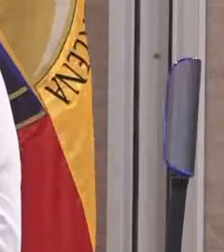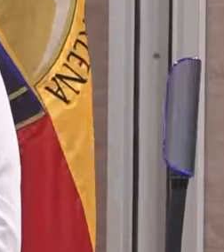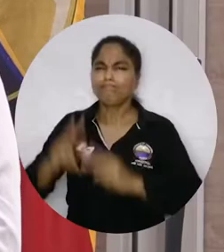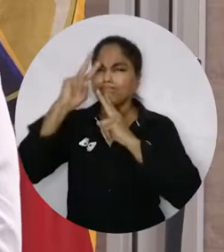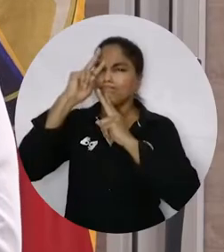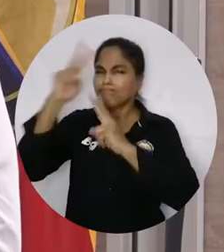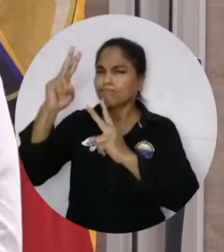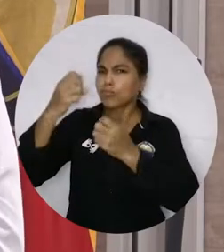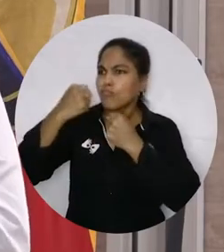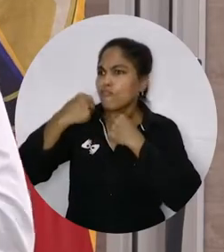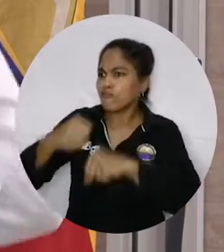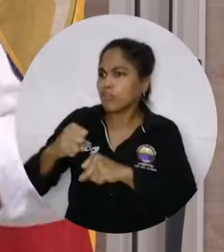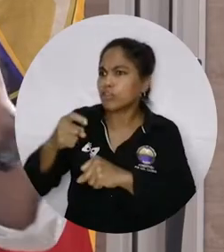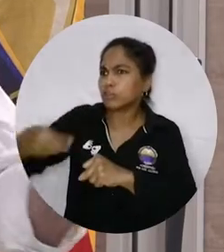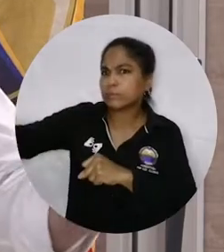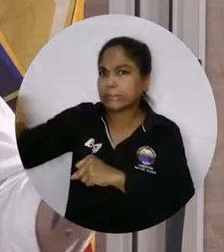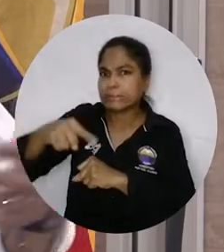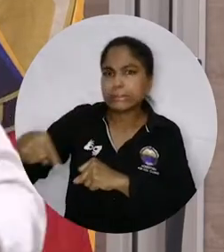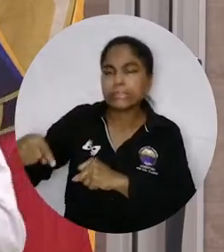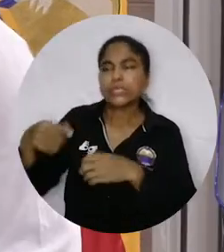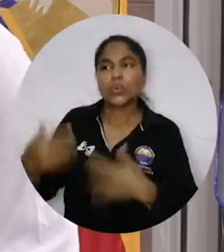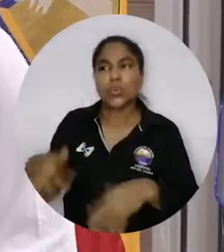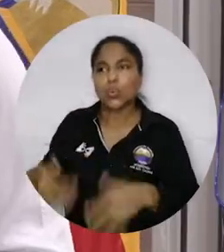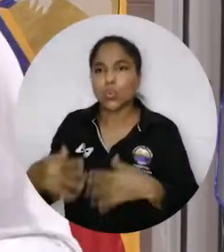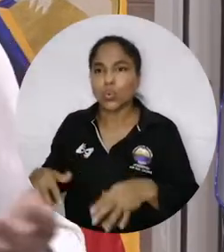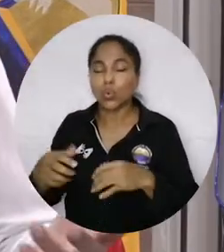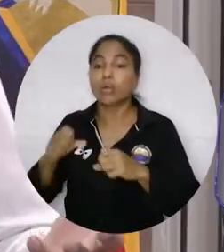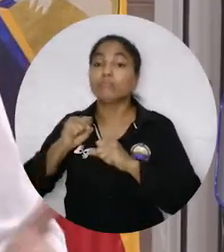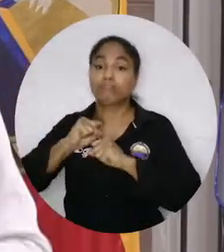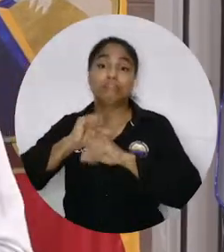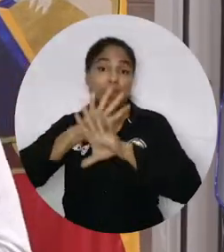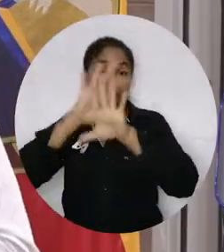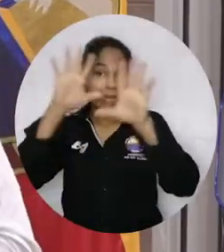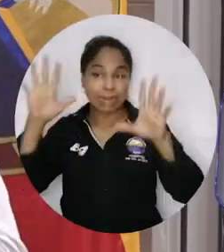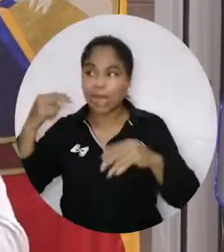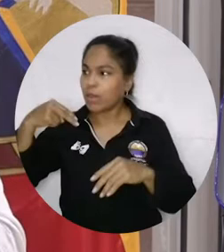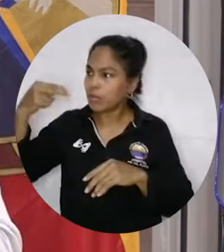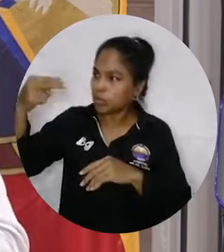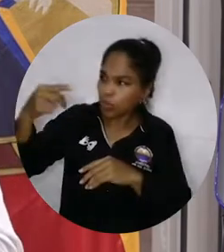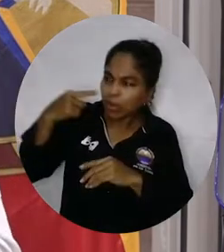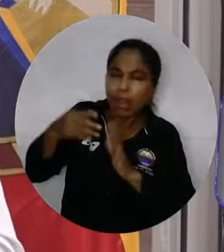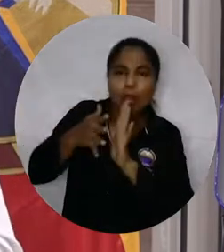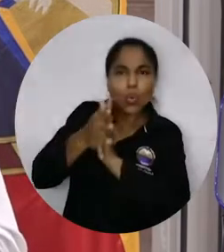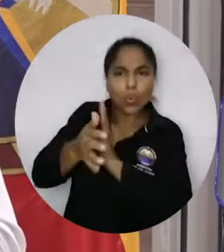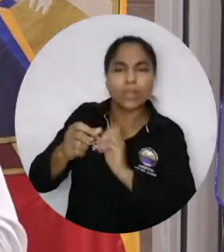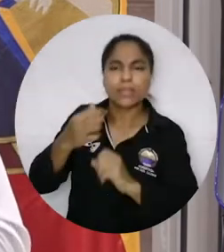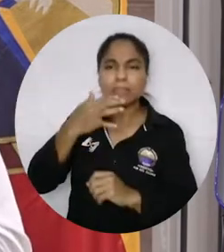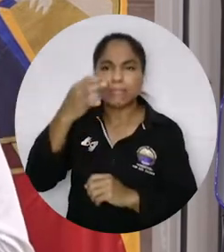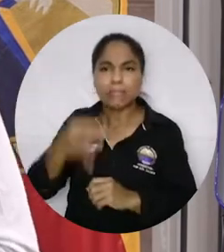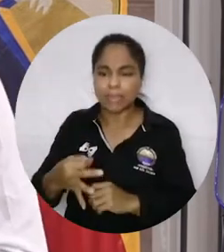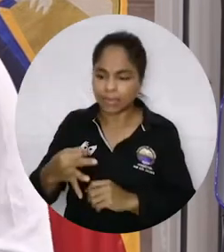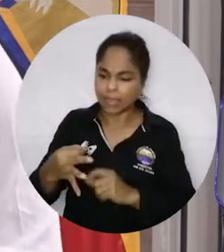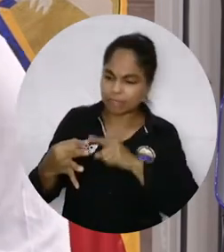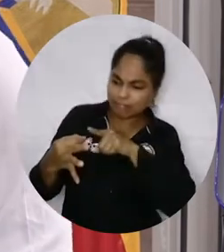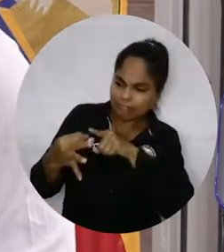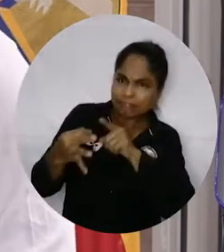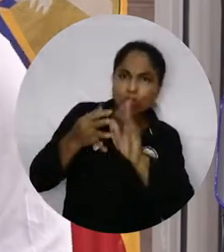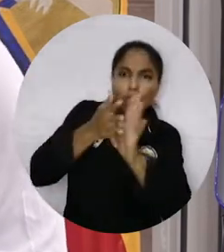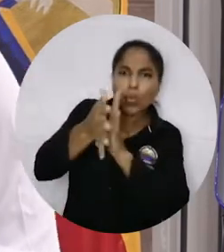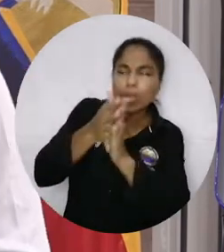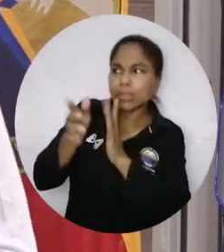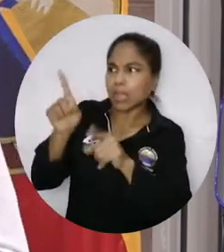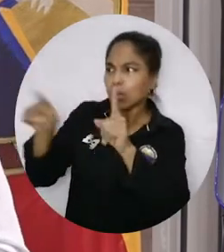Mi reconocimiento al esfuerzo que han hecho, sé que seguramente y por supuesto como está claro y como lo dice la historia, muchas veces las verdades